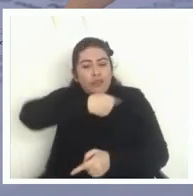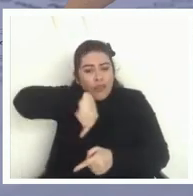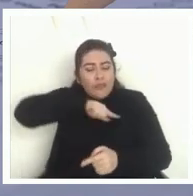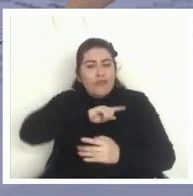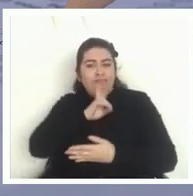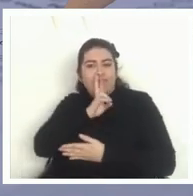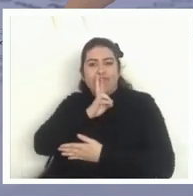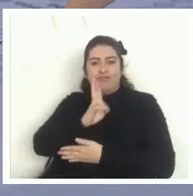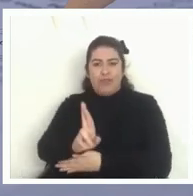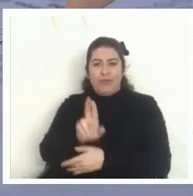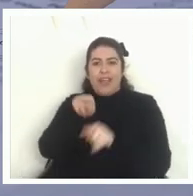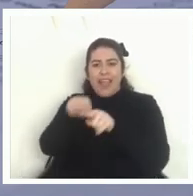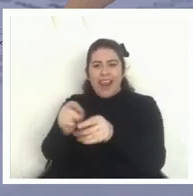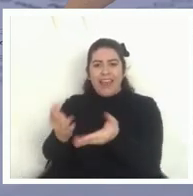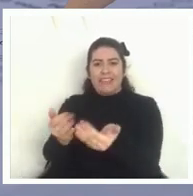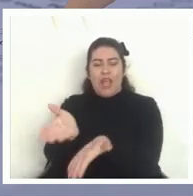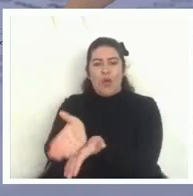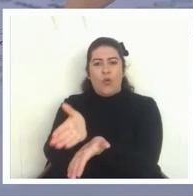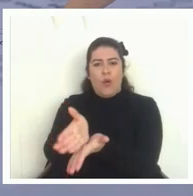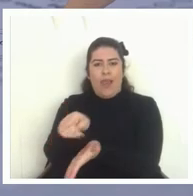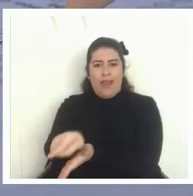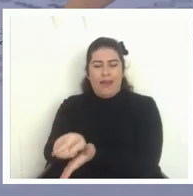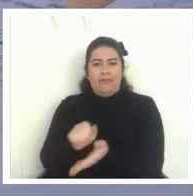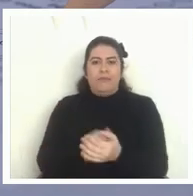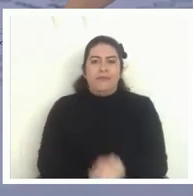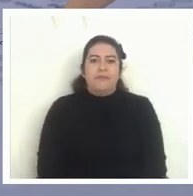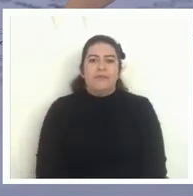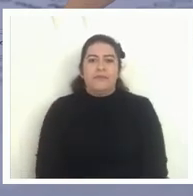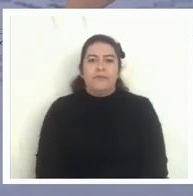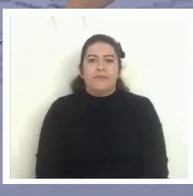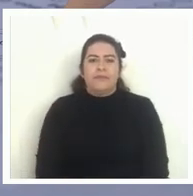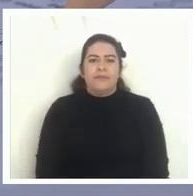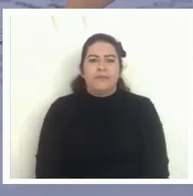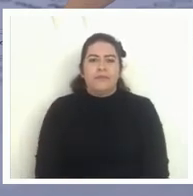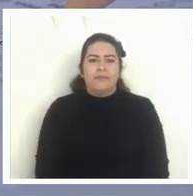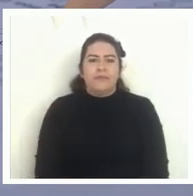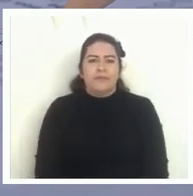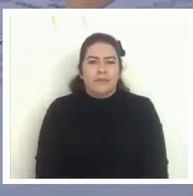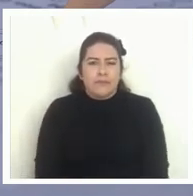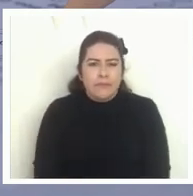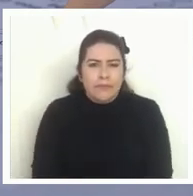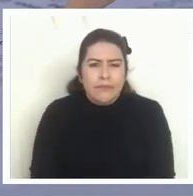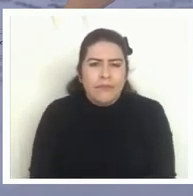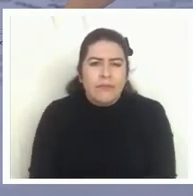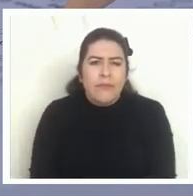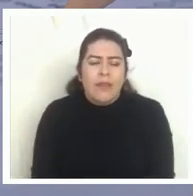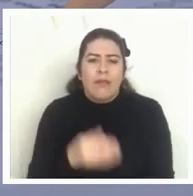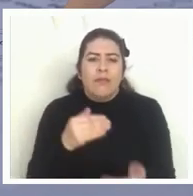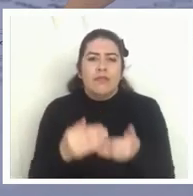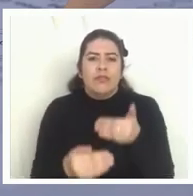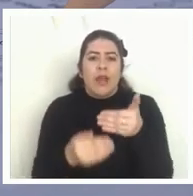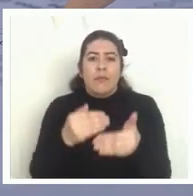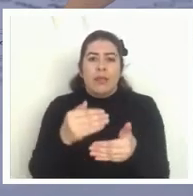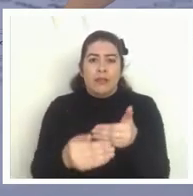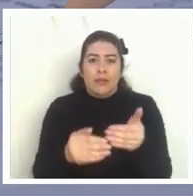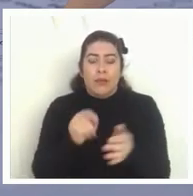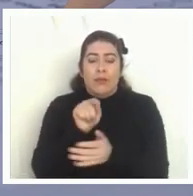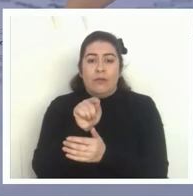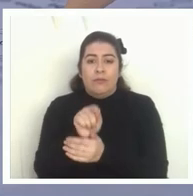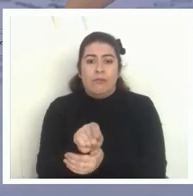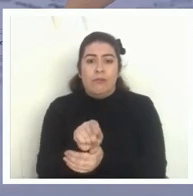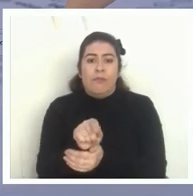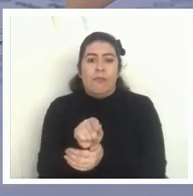necesidad los cambios operativos que tienen muchas consecuencias en el funcionamiento del sistema tienen que ver con la